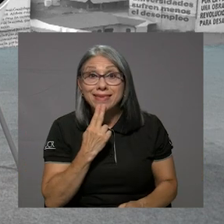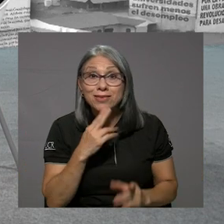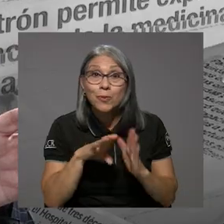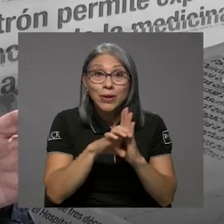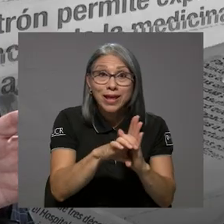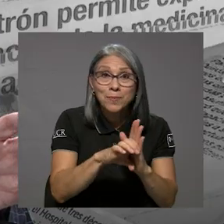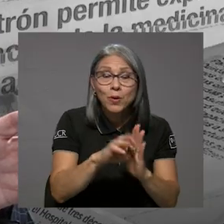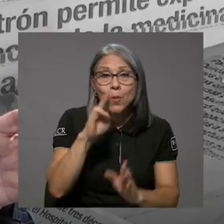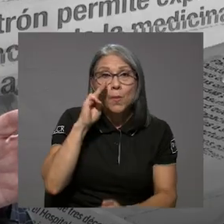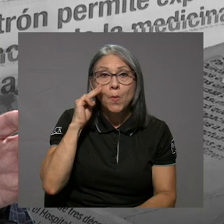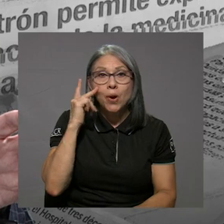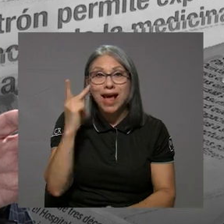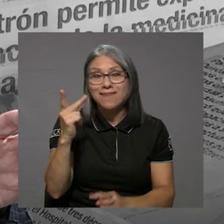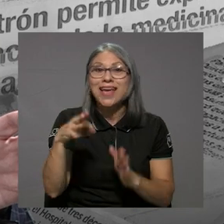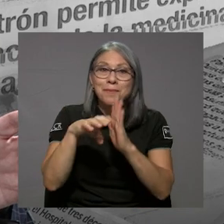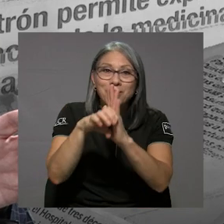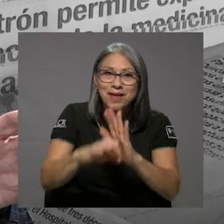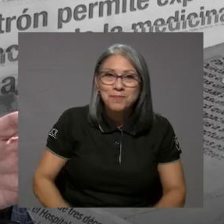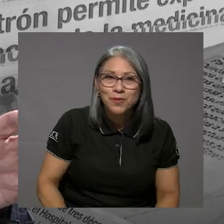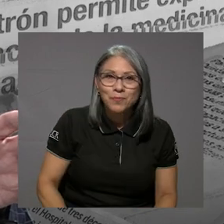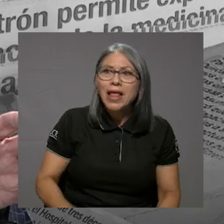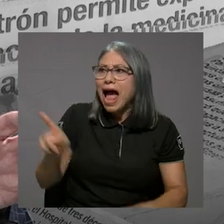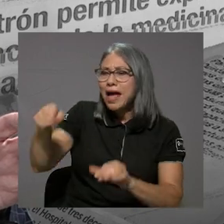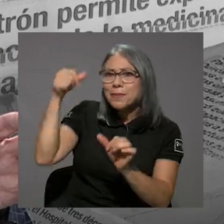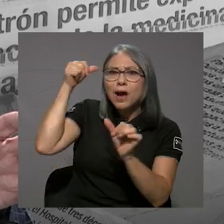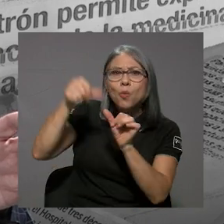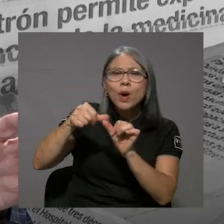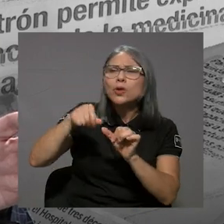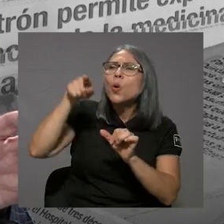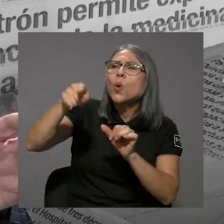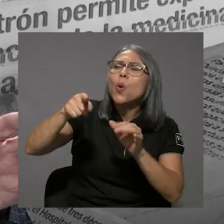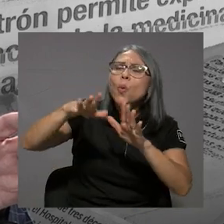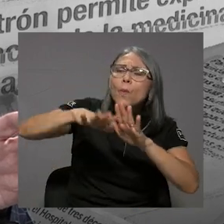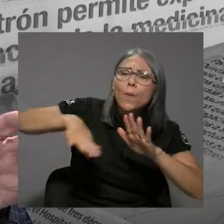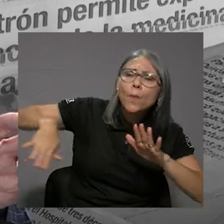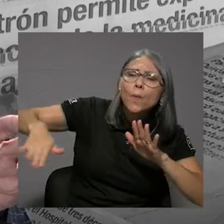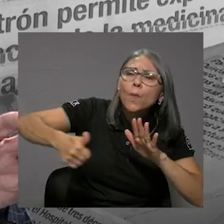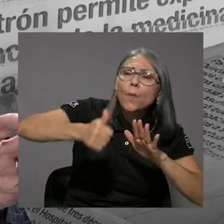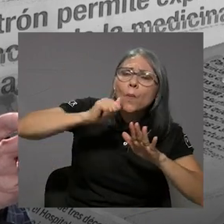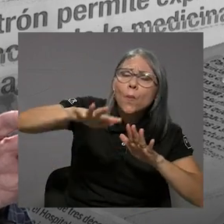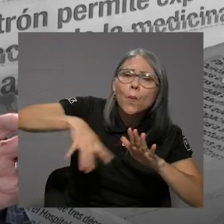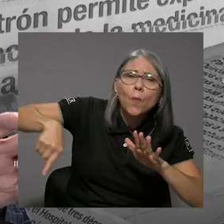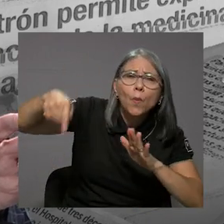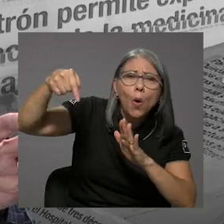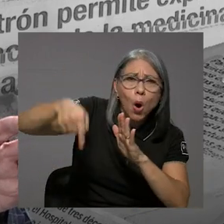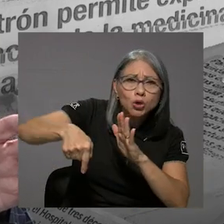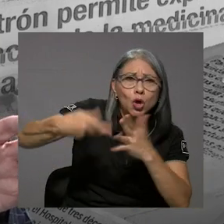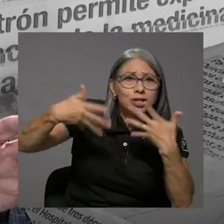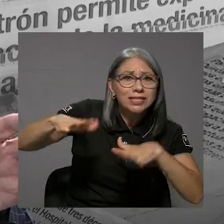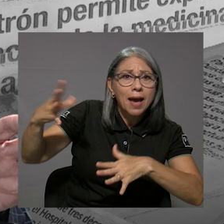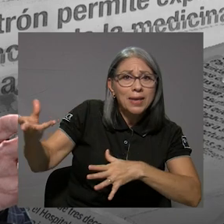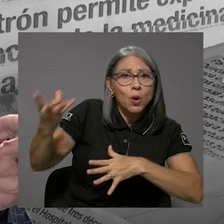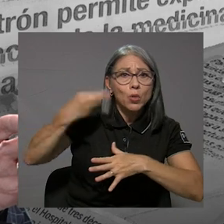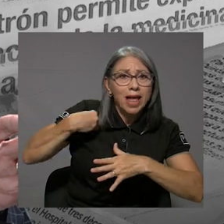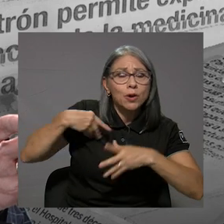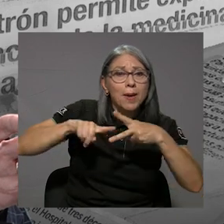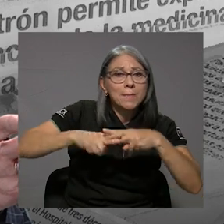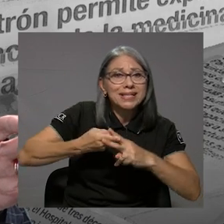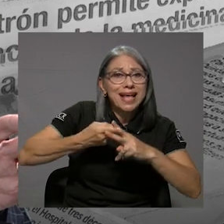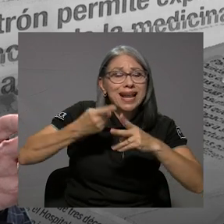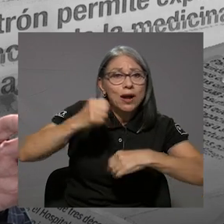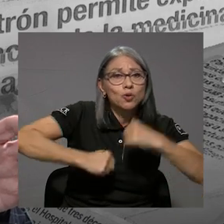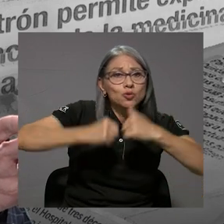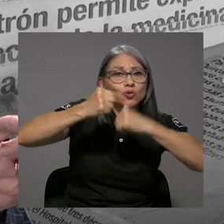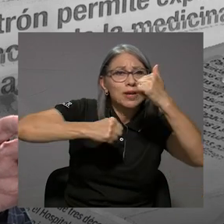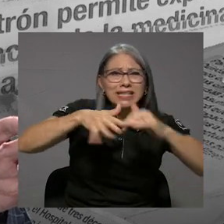ejemplo, de Moravia, por ejemplo, a un pozo que me acuerdo, un pozo que ya me contaron que va a empezar a construirse también por